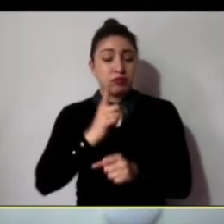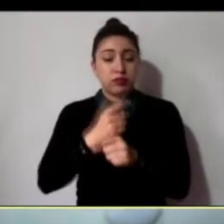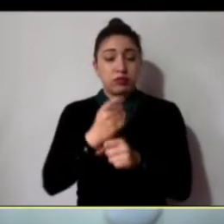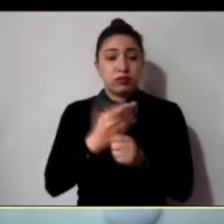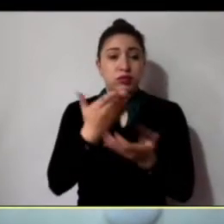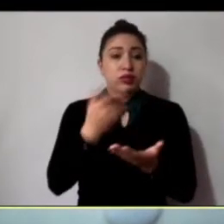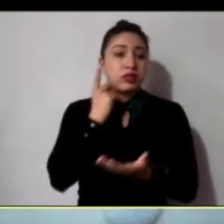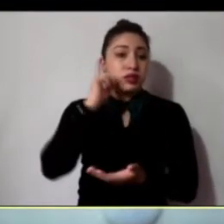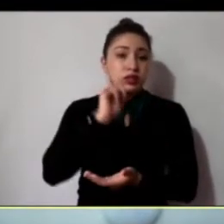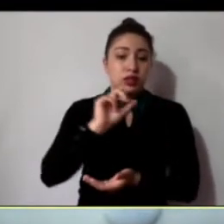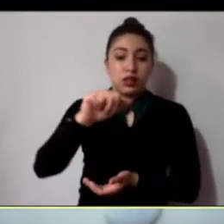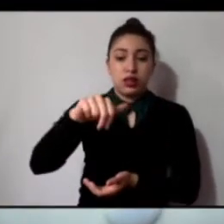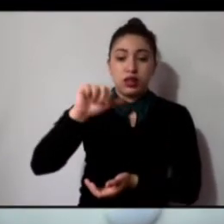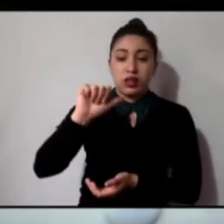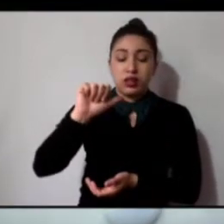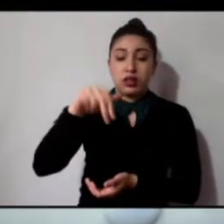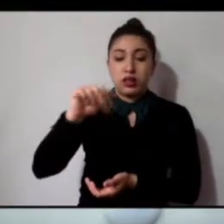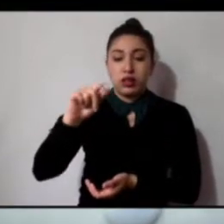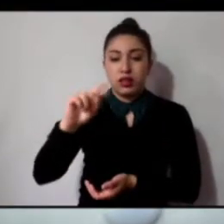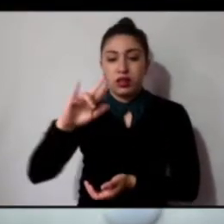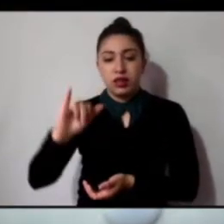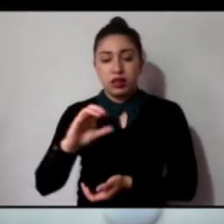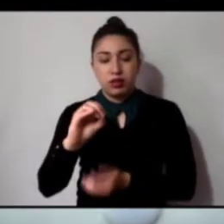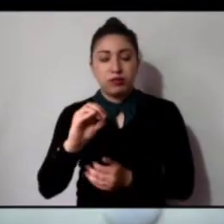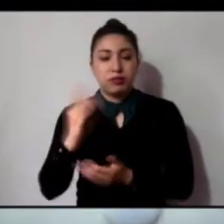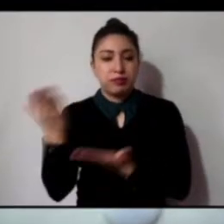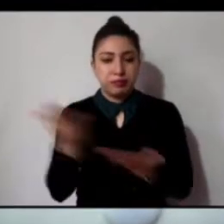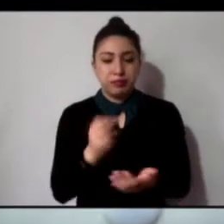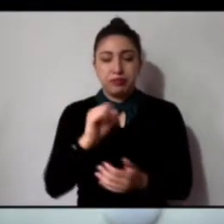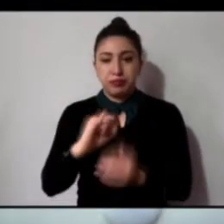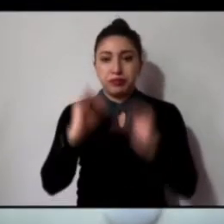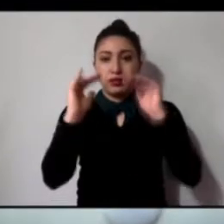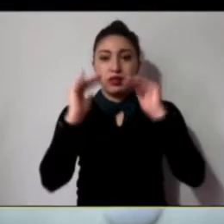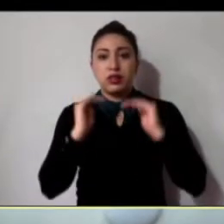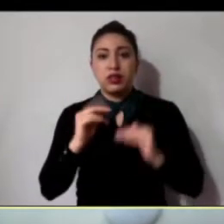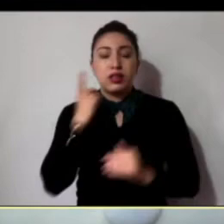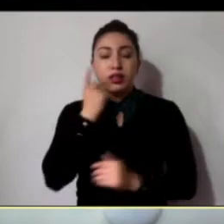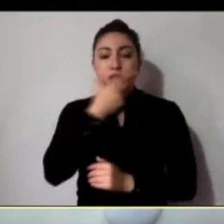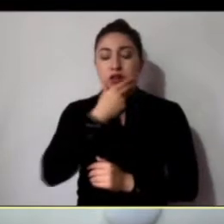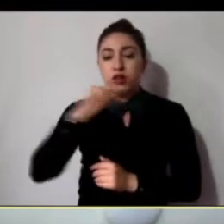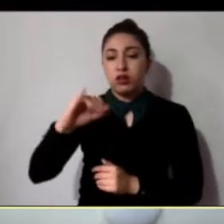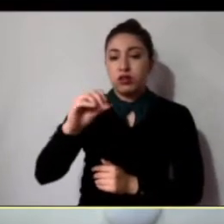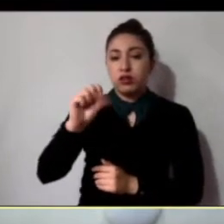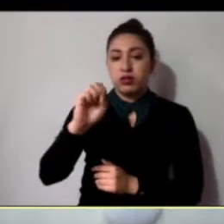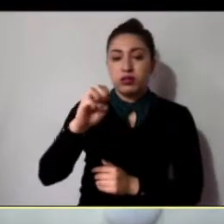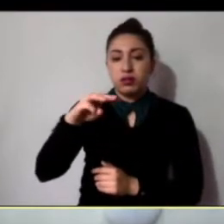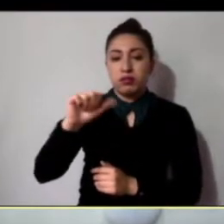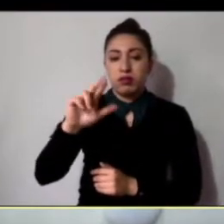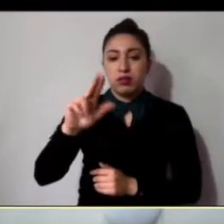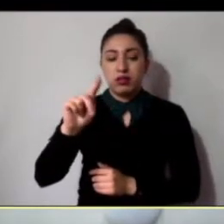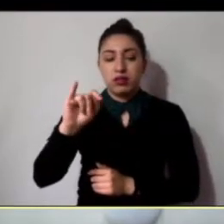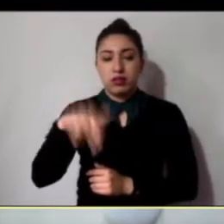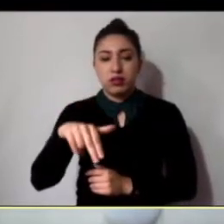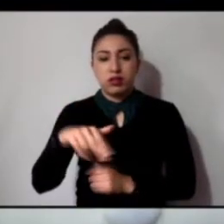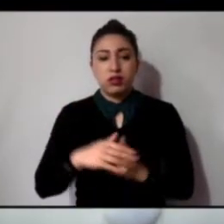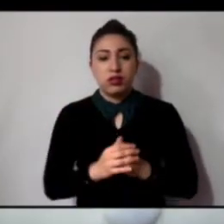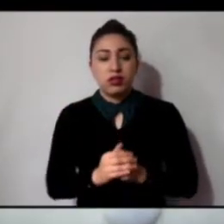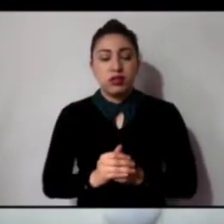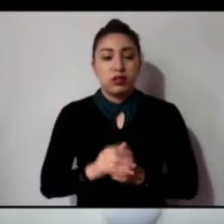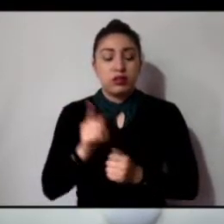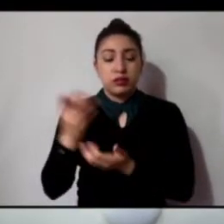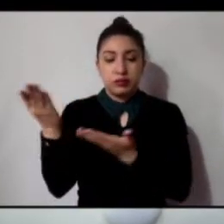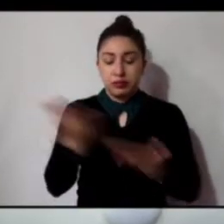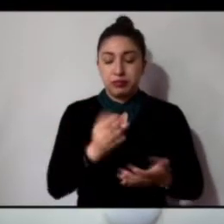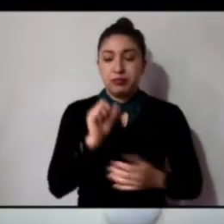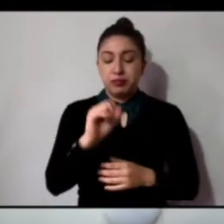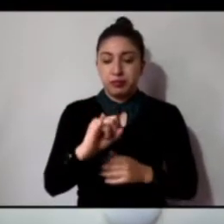Hernández Trejo. Presente. Gracias, diputada. Diputado José Martín Padilla Sánchez. Martín Padilla, presente.